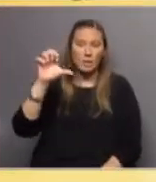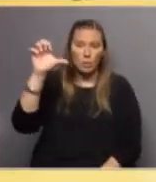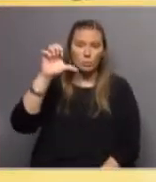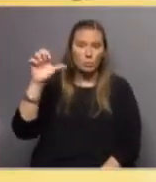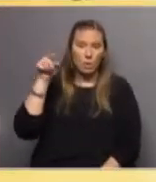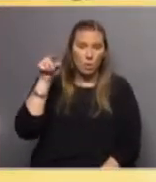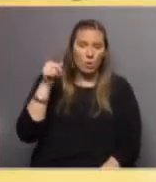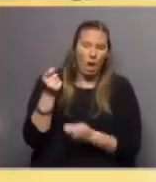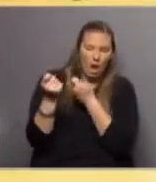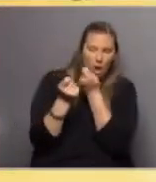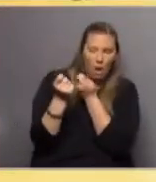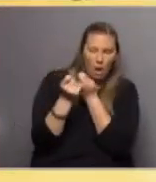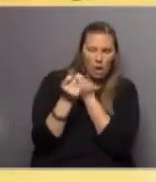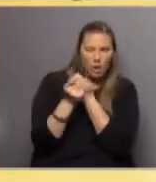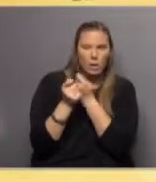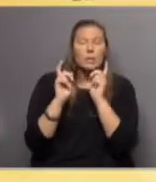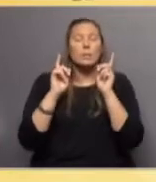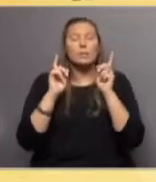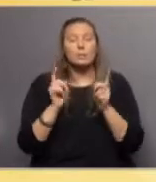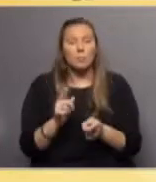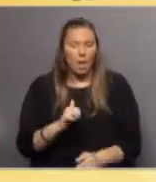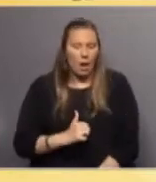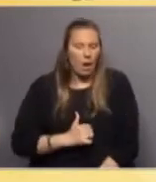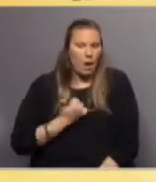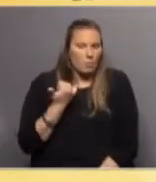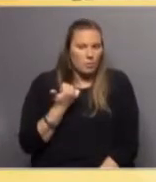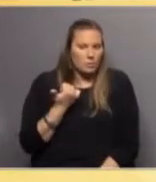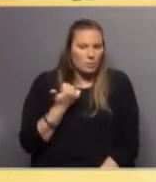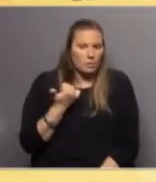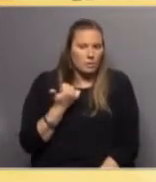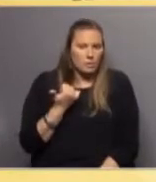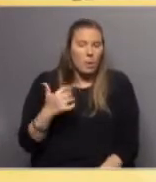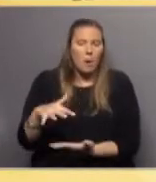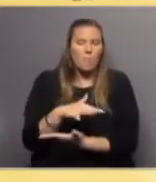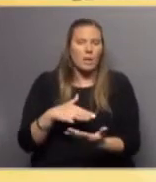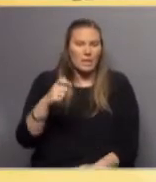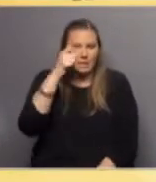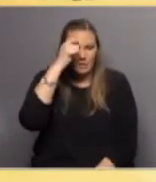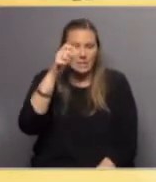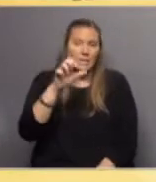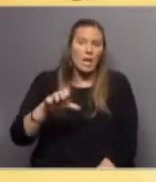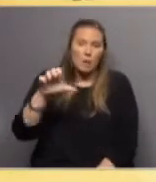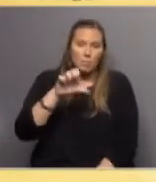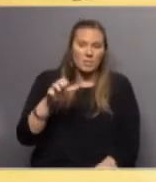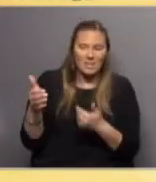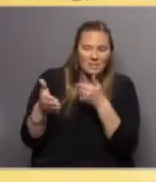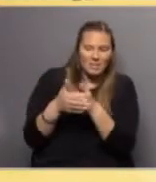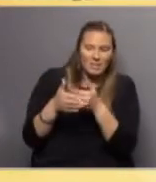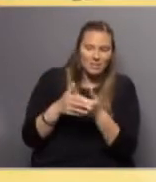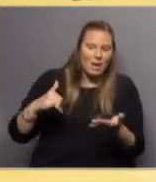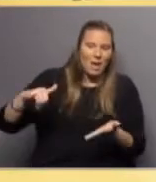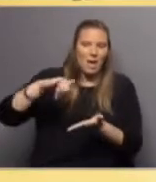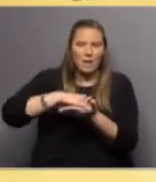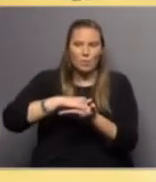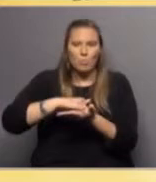están haciendo las negociaciones y bueno, también aprovechar esta ventaja que da el parque de la ciencia a las empresas y la cercanía con el aeropuerto.